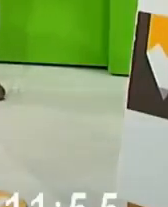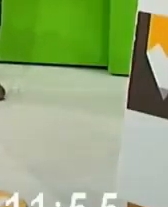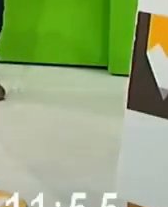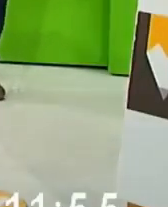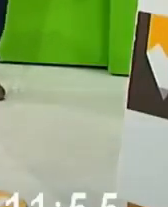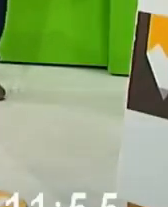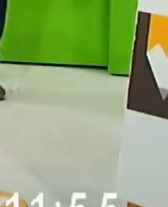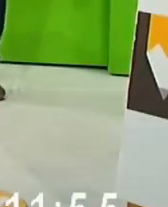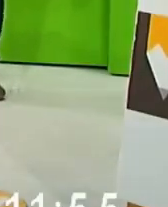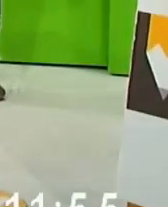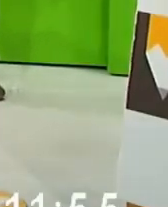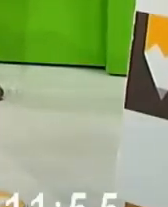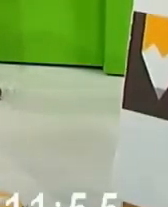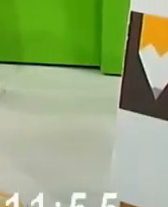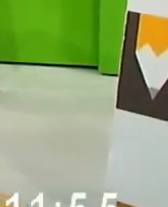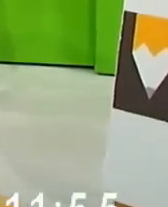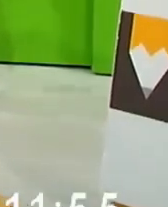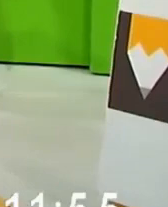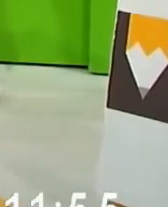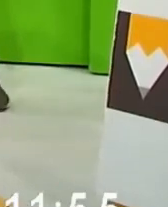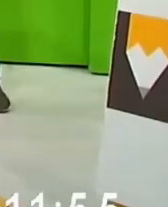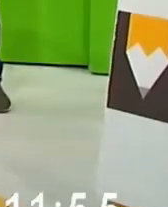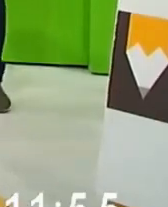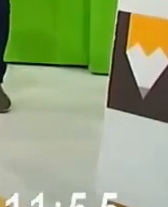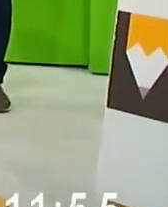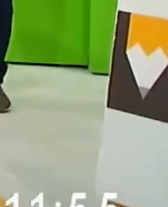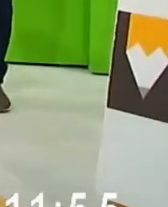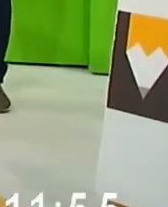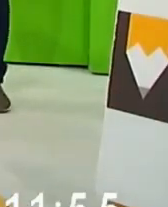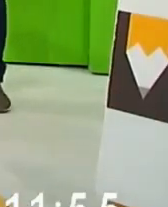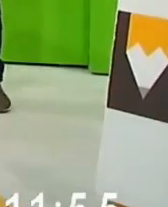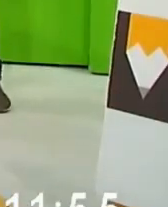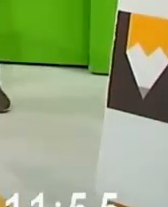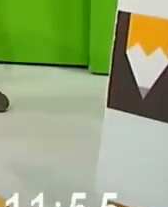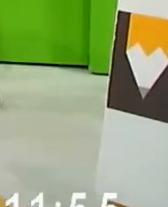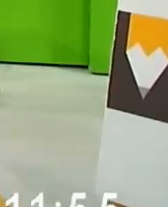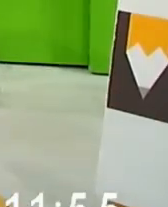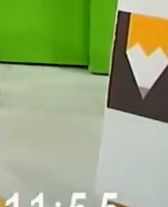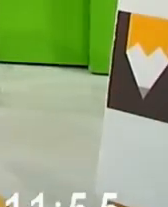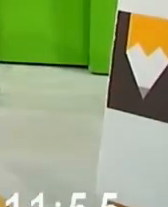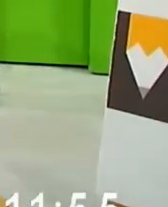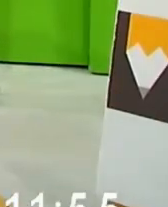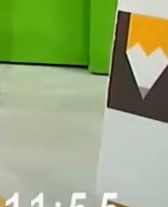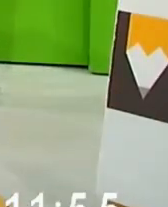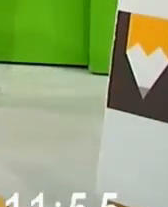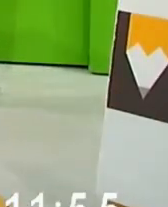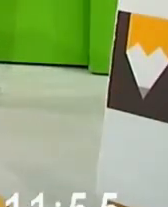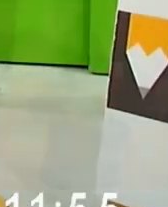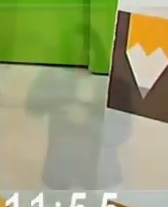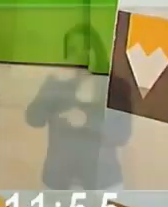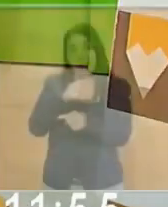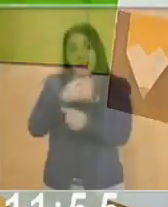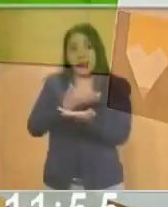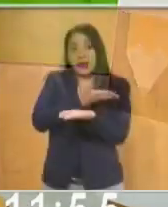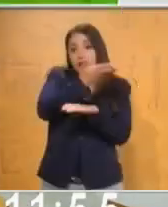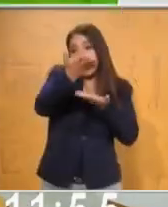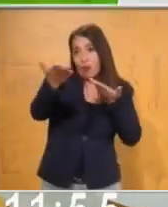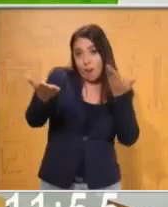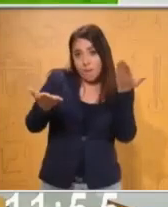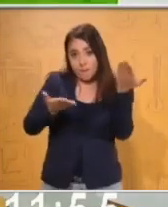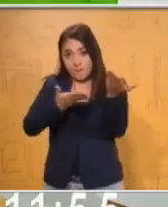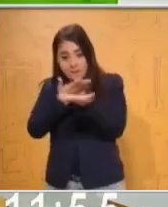activación física musicalizada que pueden hacer en su casa. Pero los queremos invitar para que nos compartan